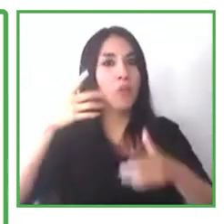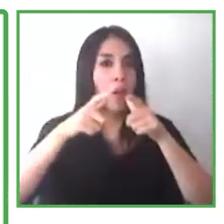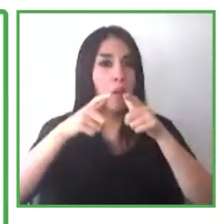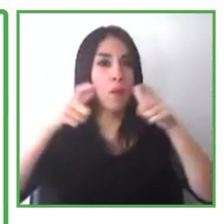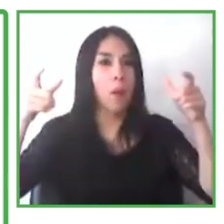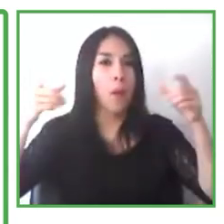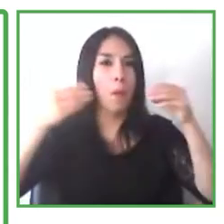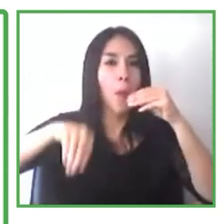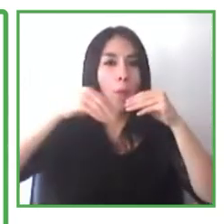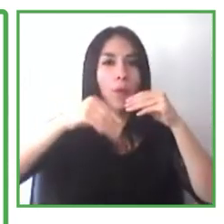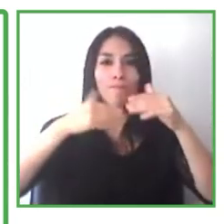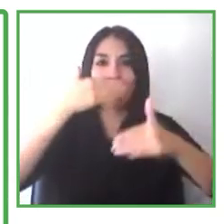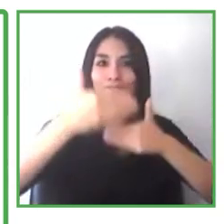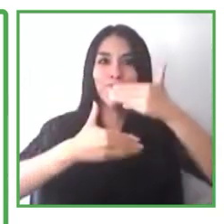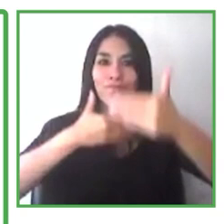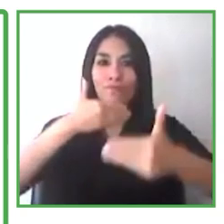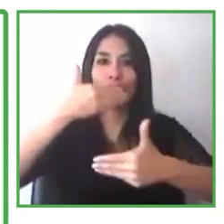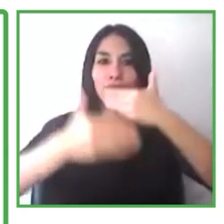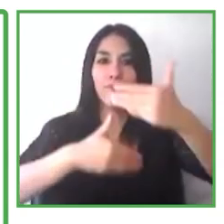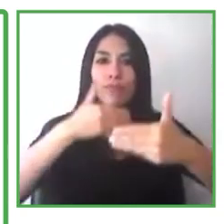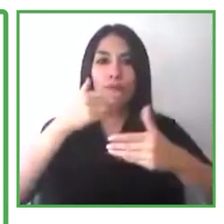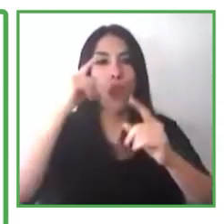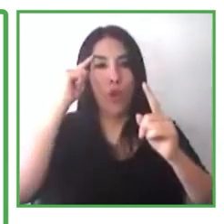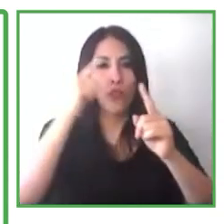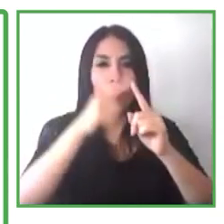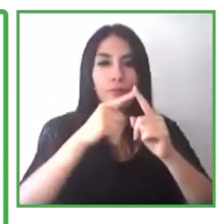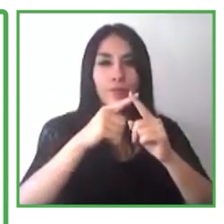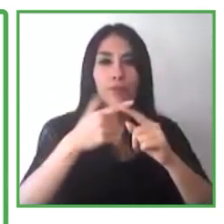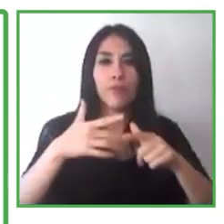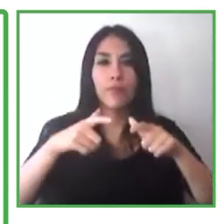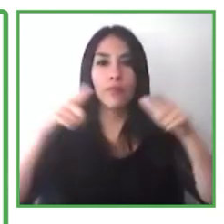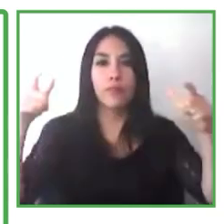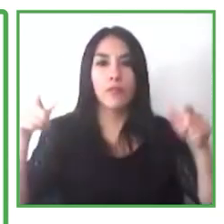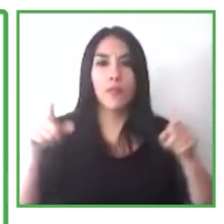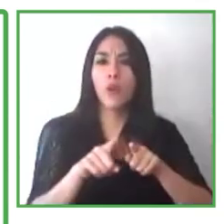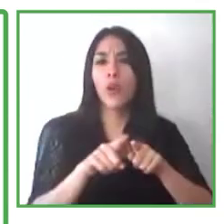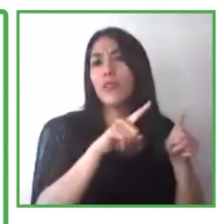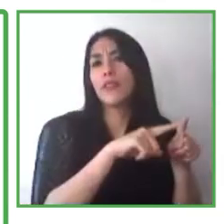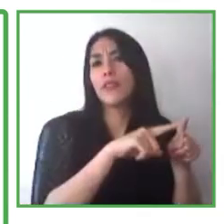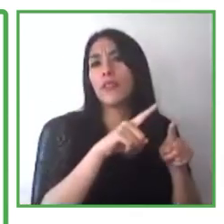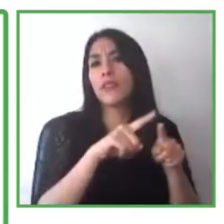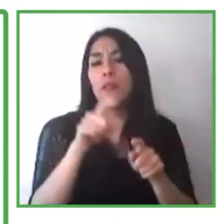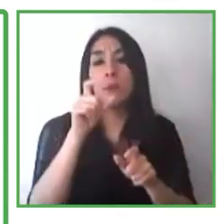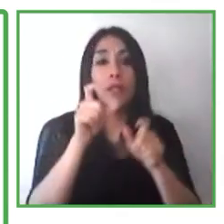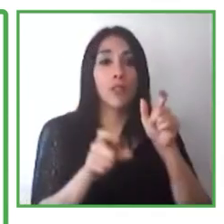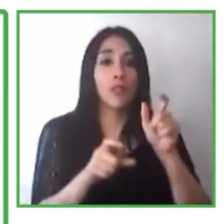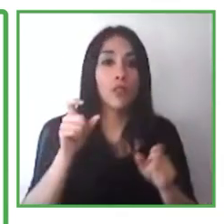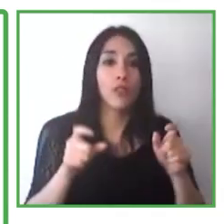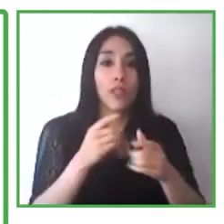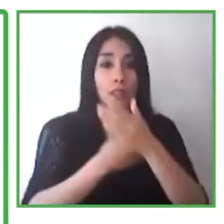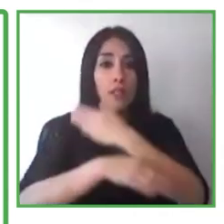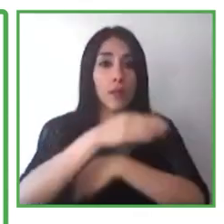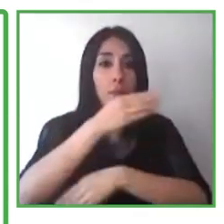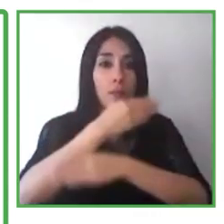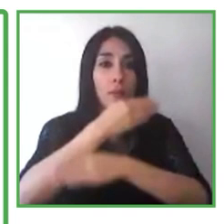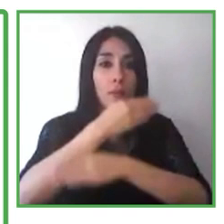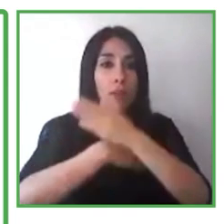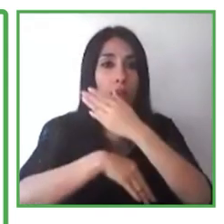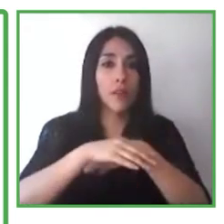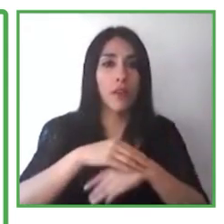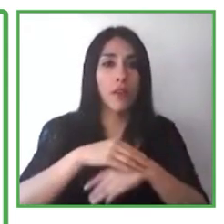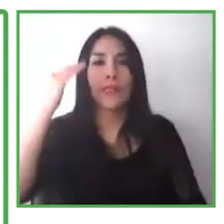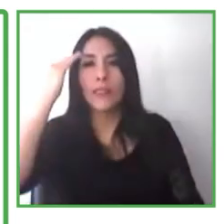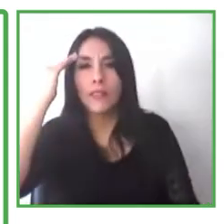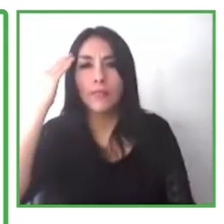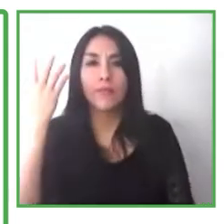metas, y esto también es real para las personas con condiciones neurodiversas, porque incluso si el contexto puede ser